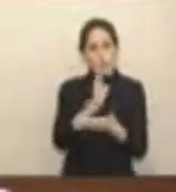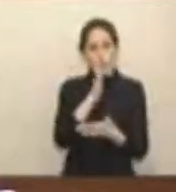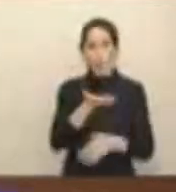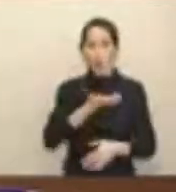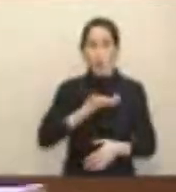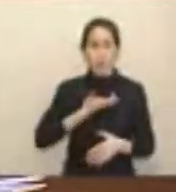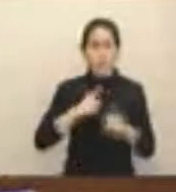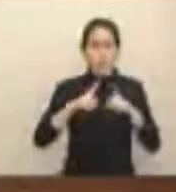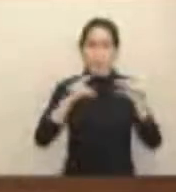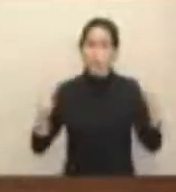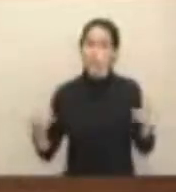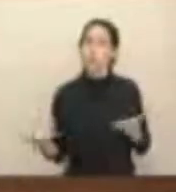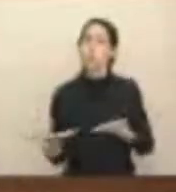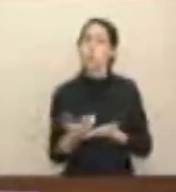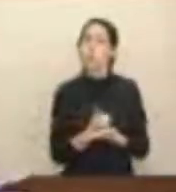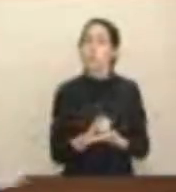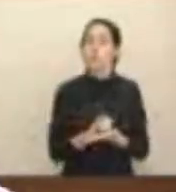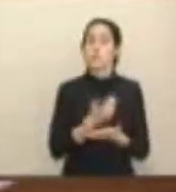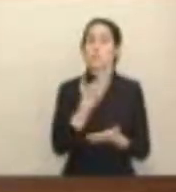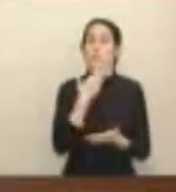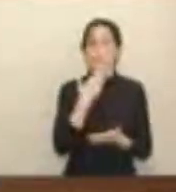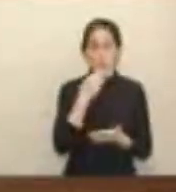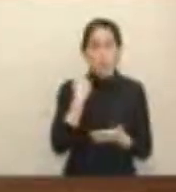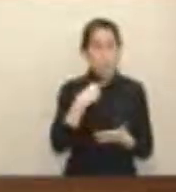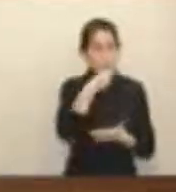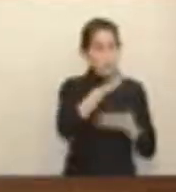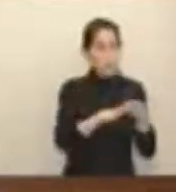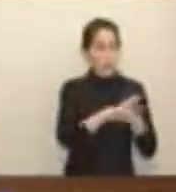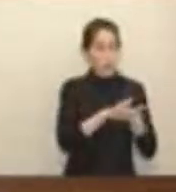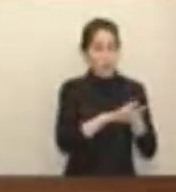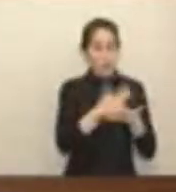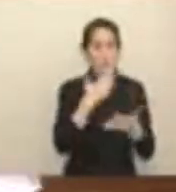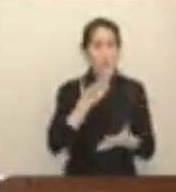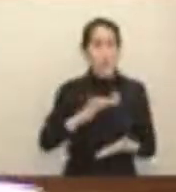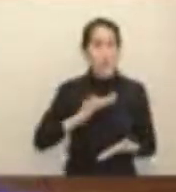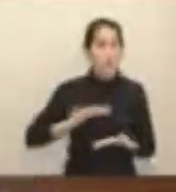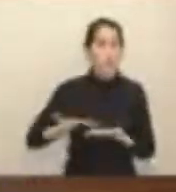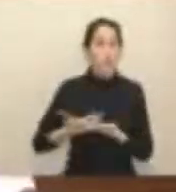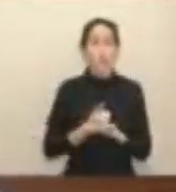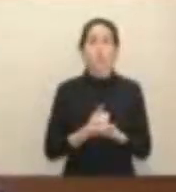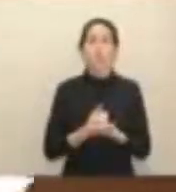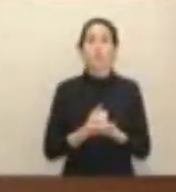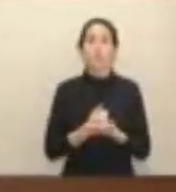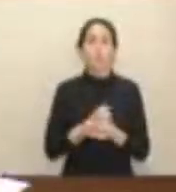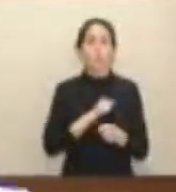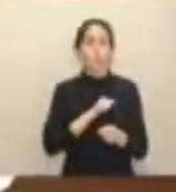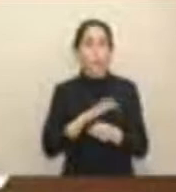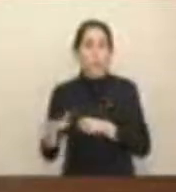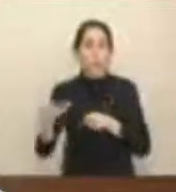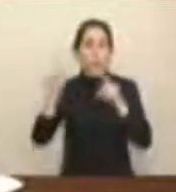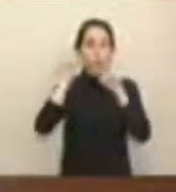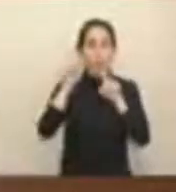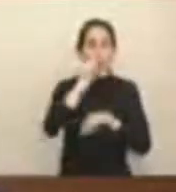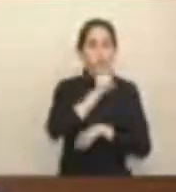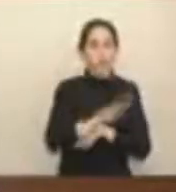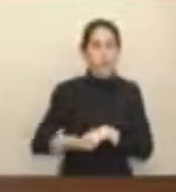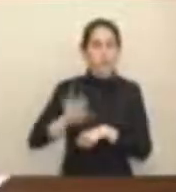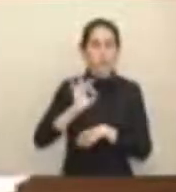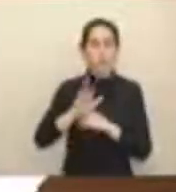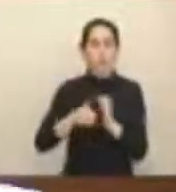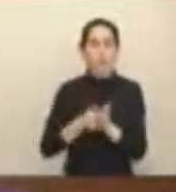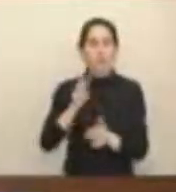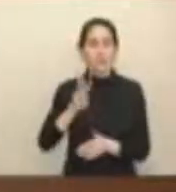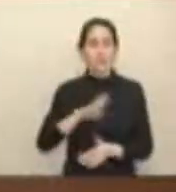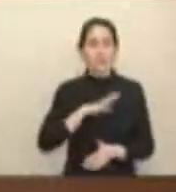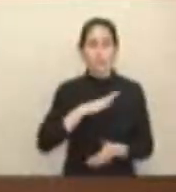ayuntamientos asturianos, si yo sigo con su alegato, tendríamos garantizada la extensión de la educación infantil de 0 a 3 años.